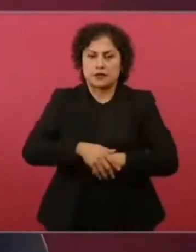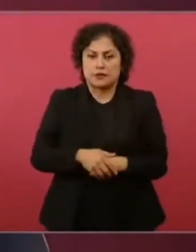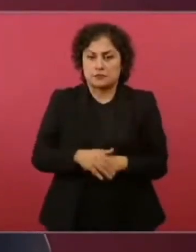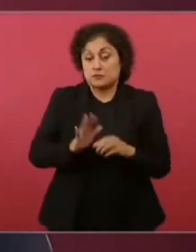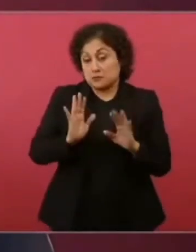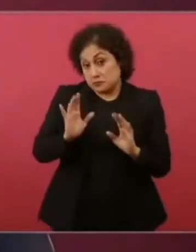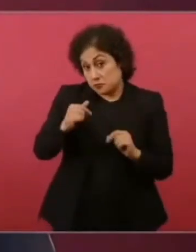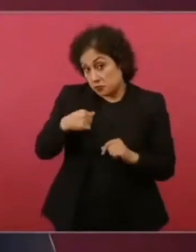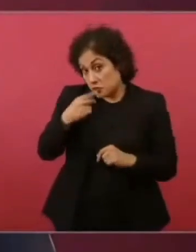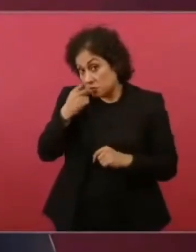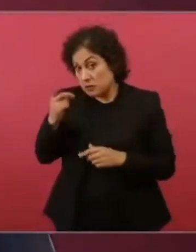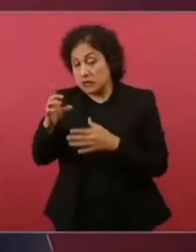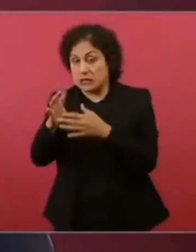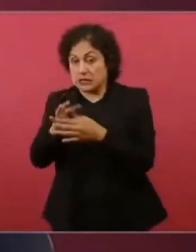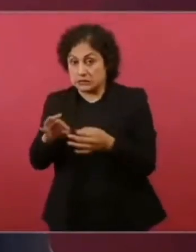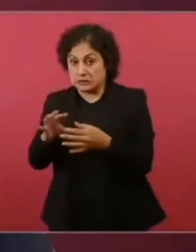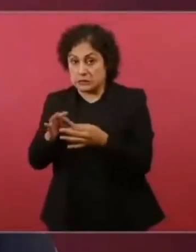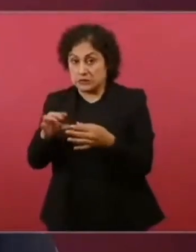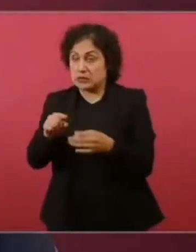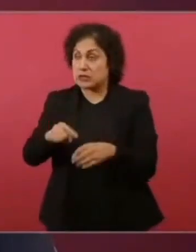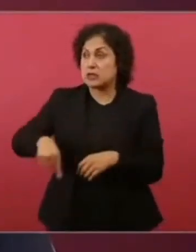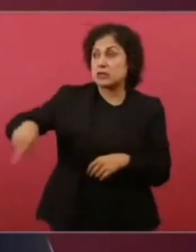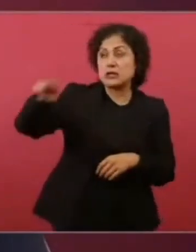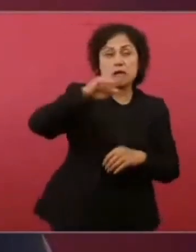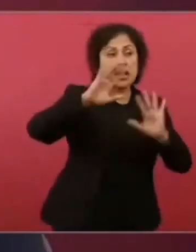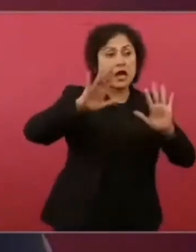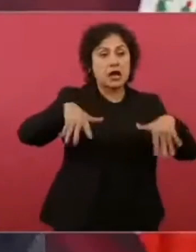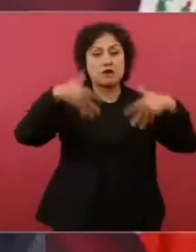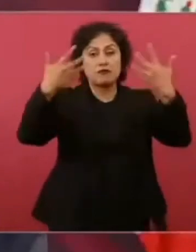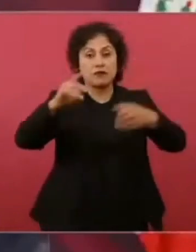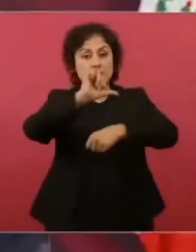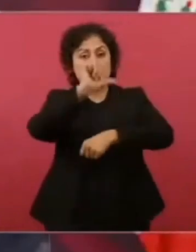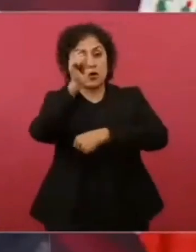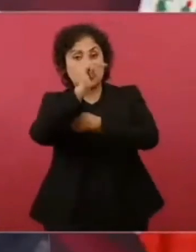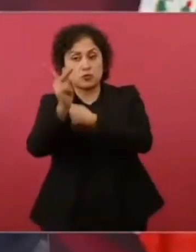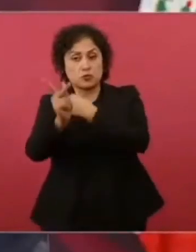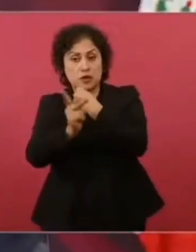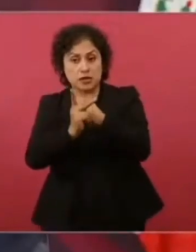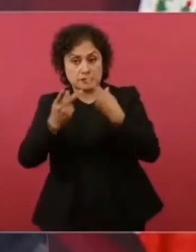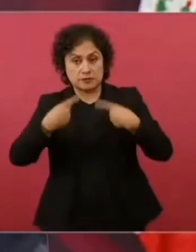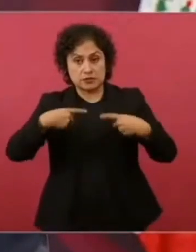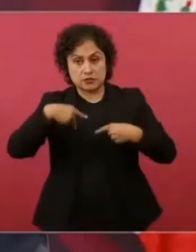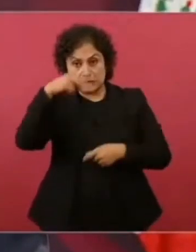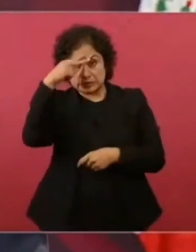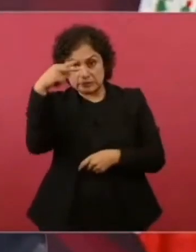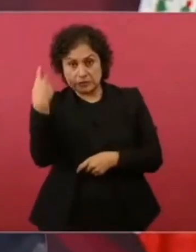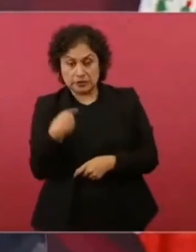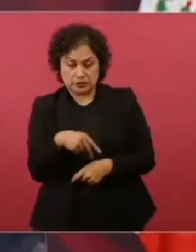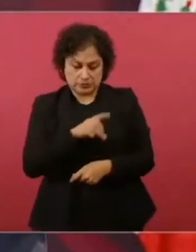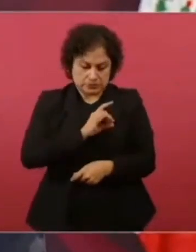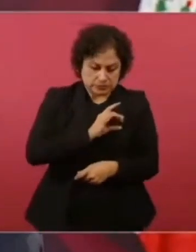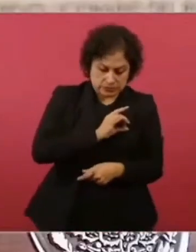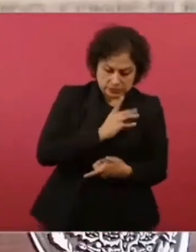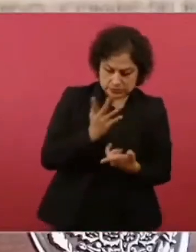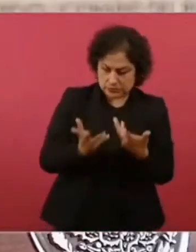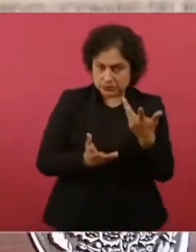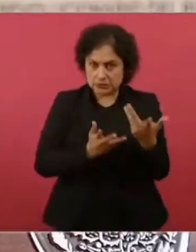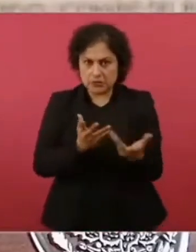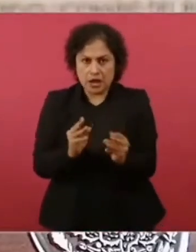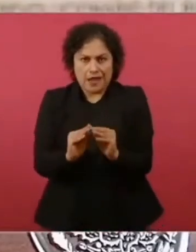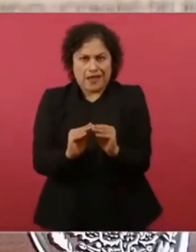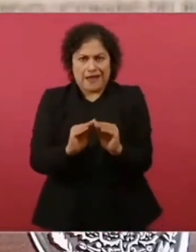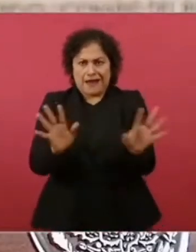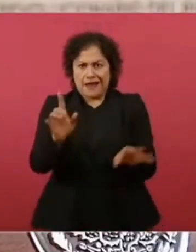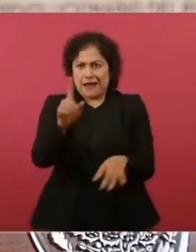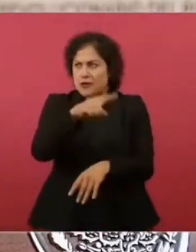sino que son mexicanos, claro que son mexicanos,